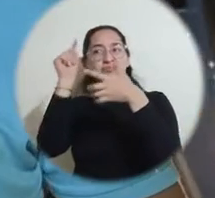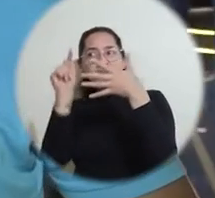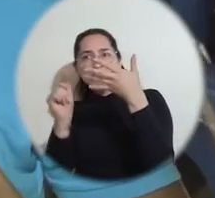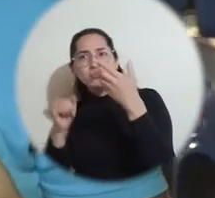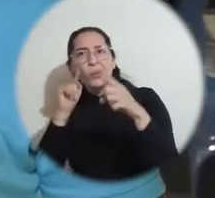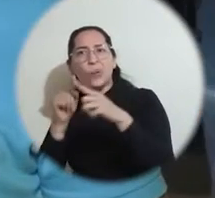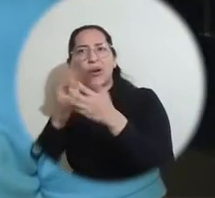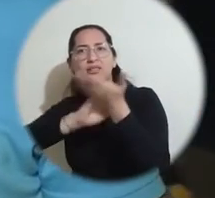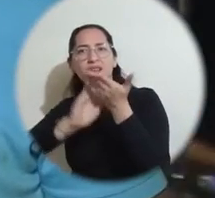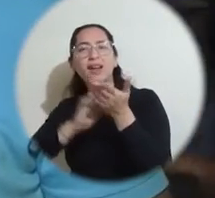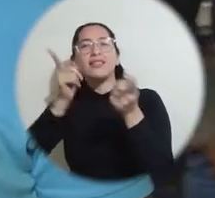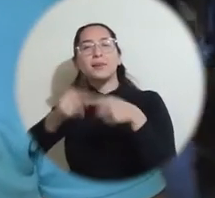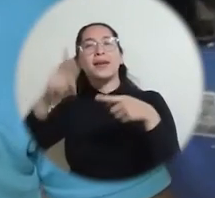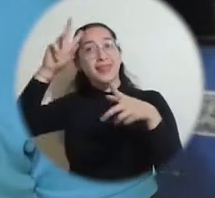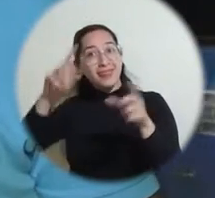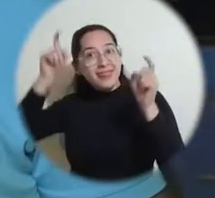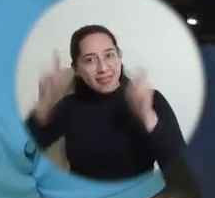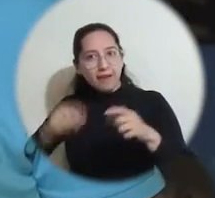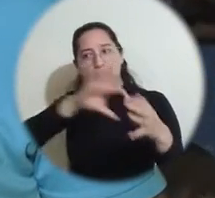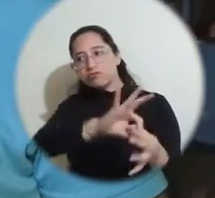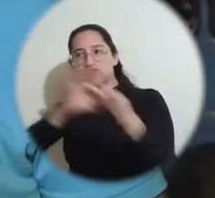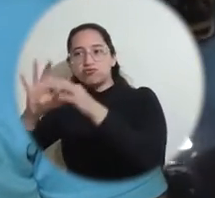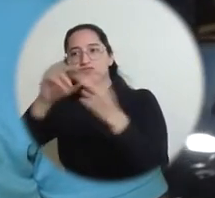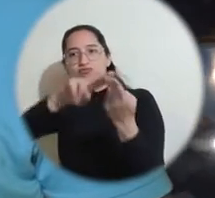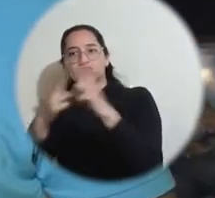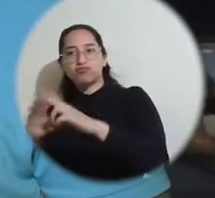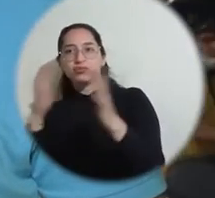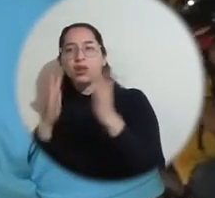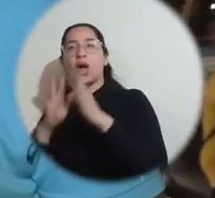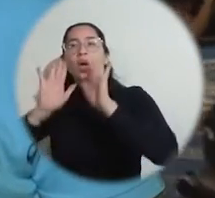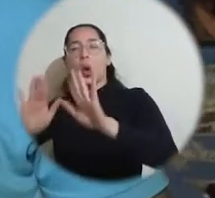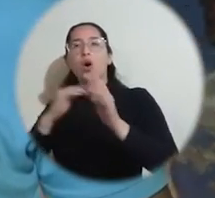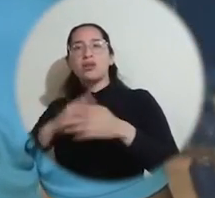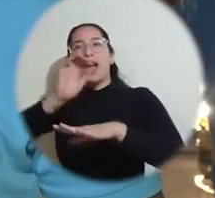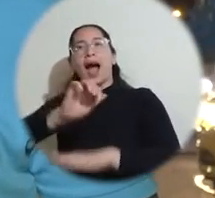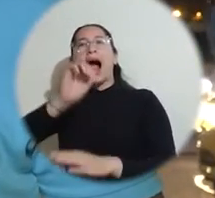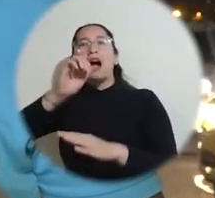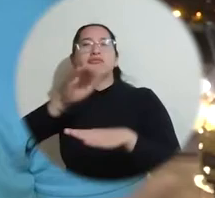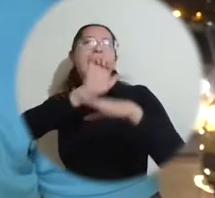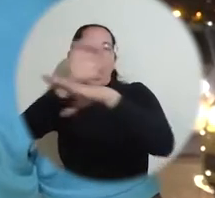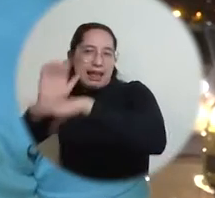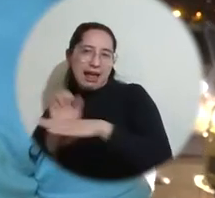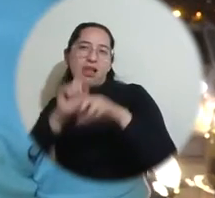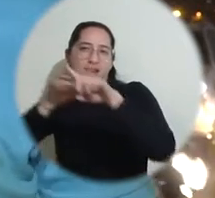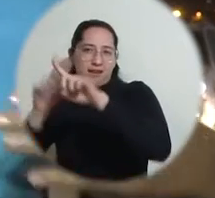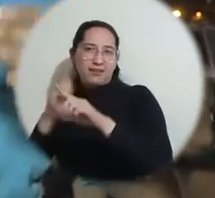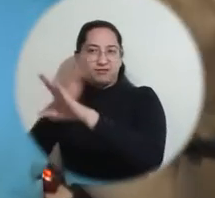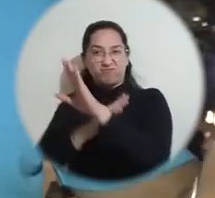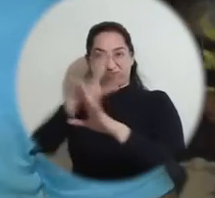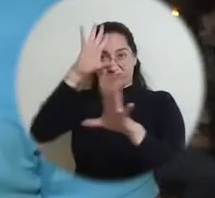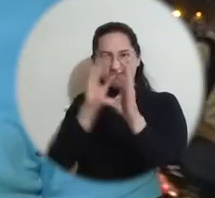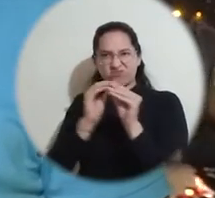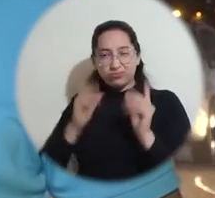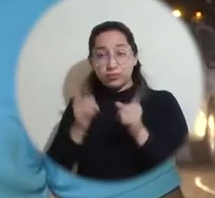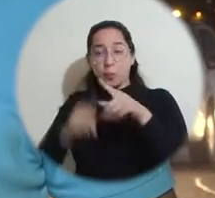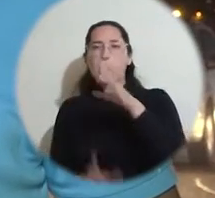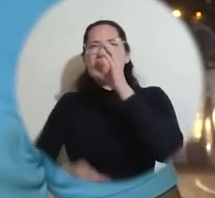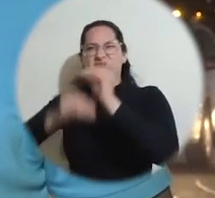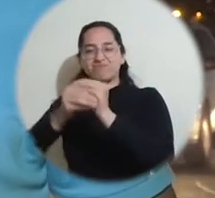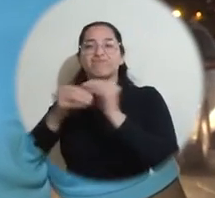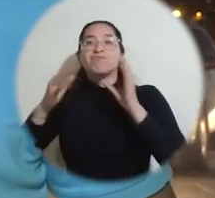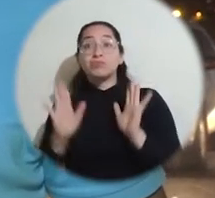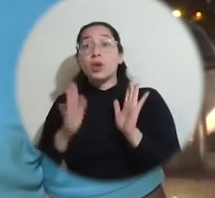extendernos en las medidas que sean o que se requieran en articulación con las autoridades